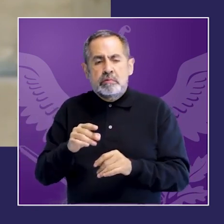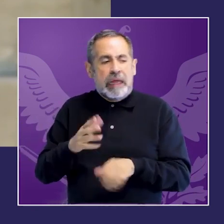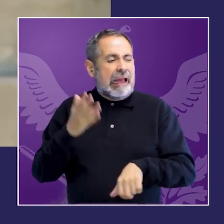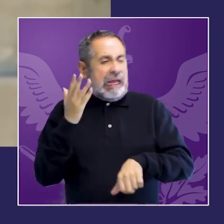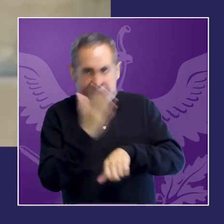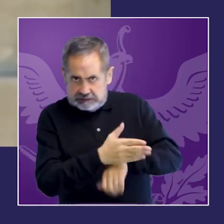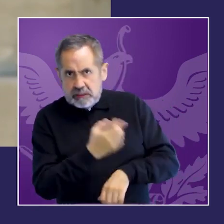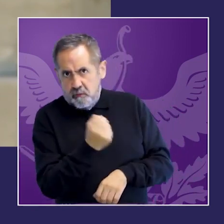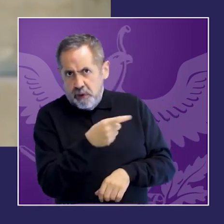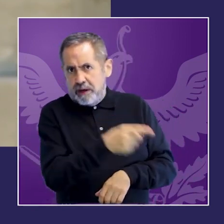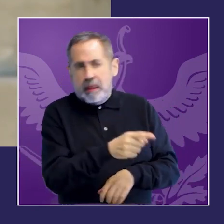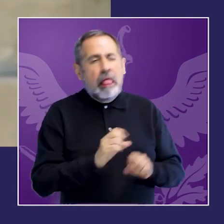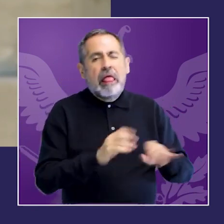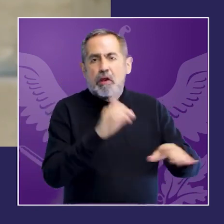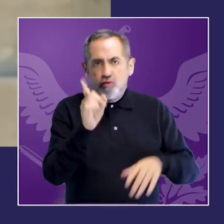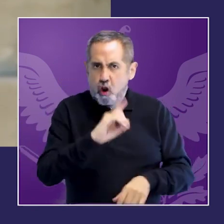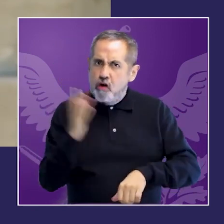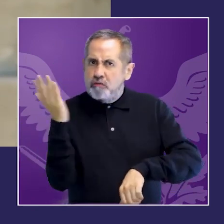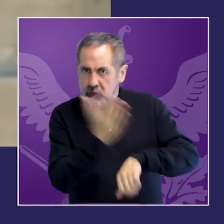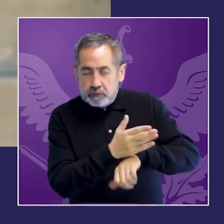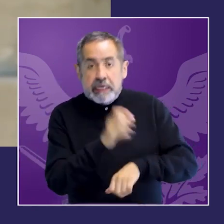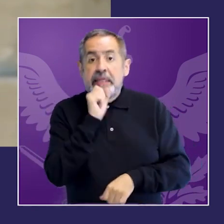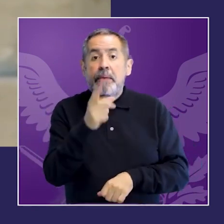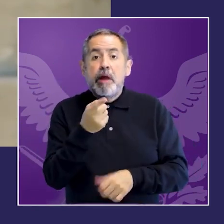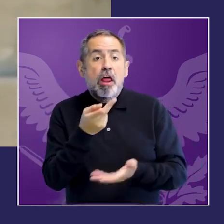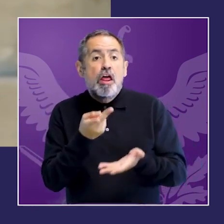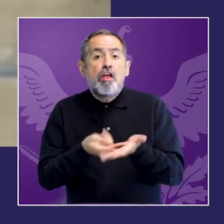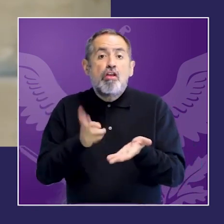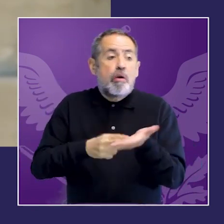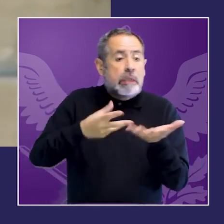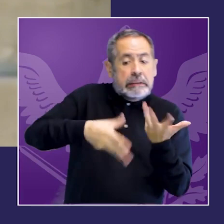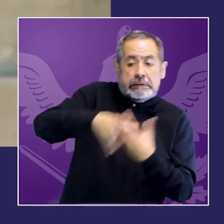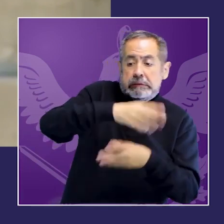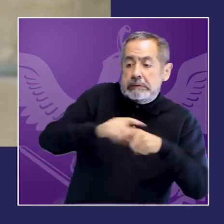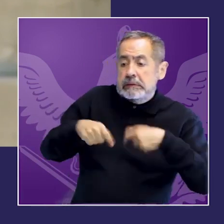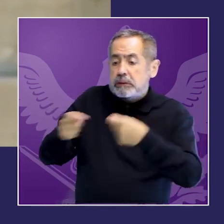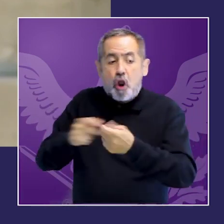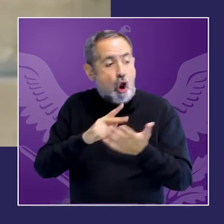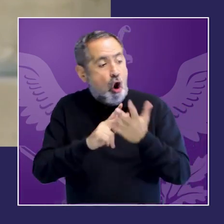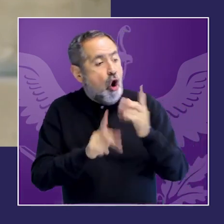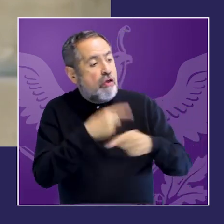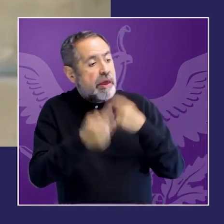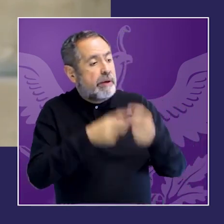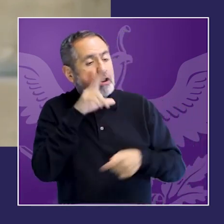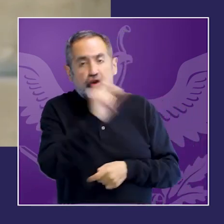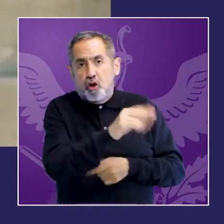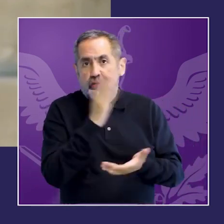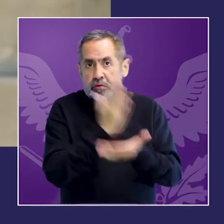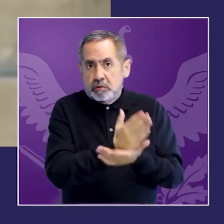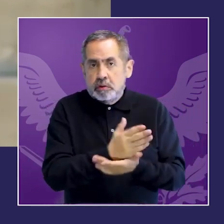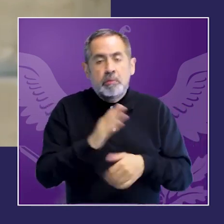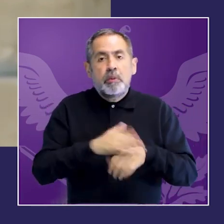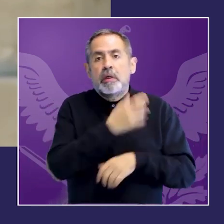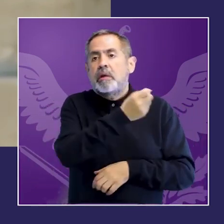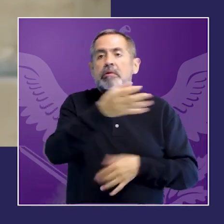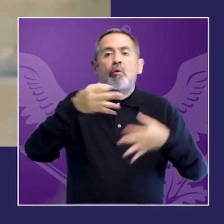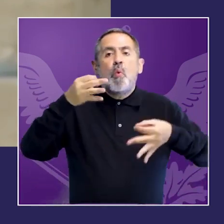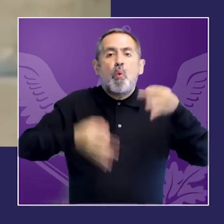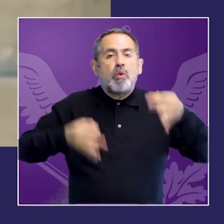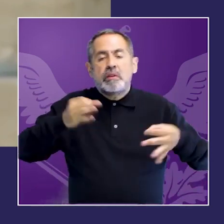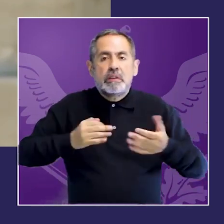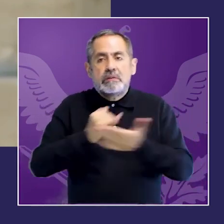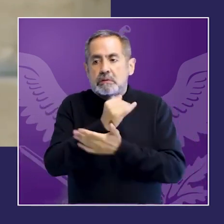habituadas a interactuar con el sistema judicial como perseguidas antes que protagonistas que reclaman protección y acceso a la justicia